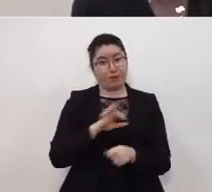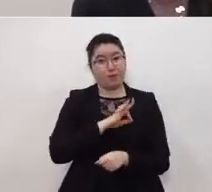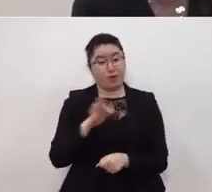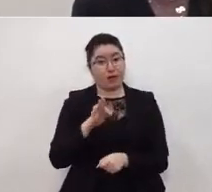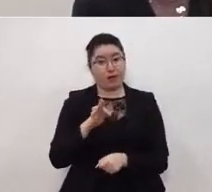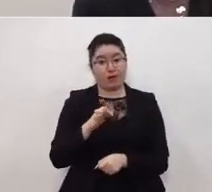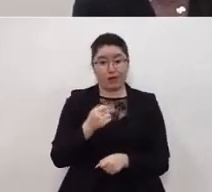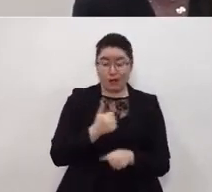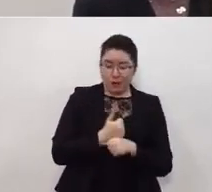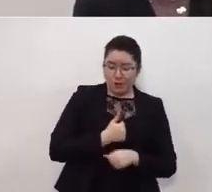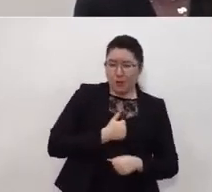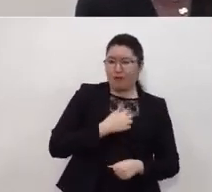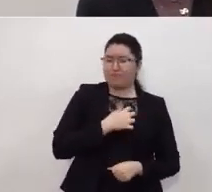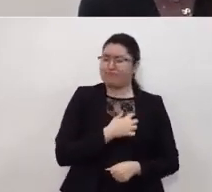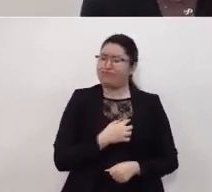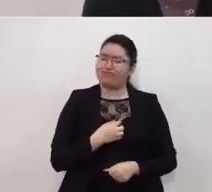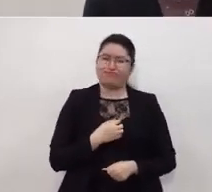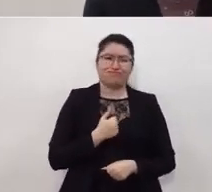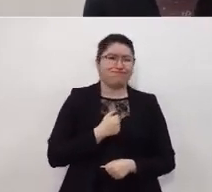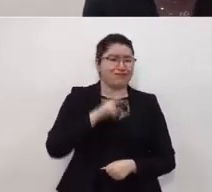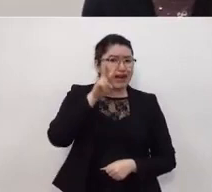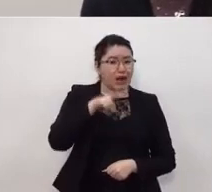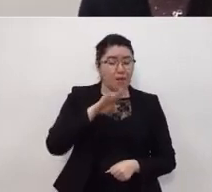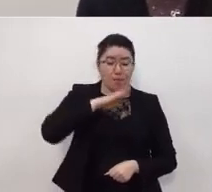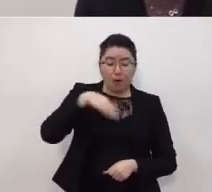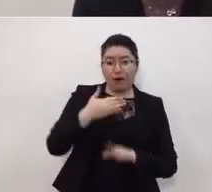evitamos muerte muchas gracias